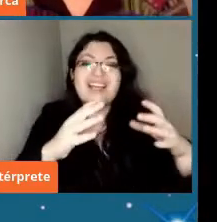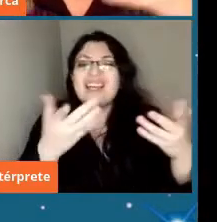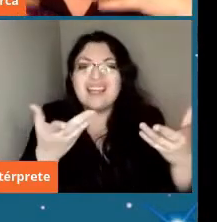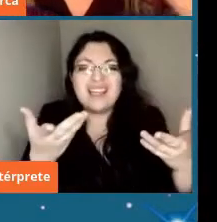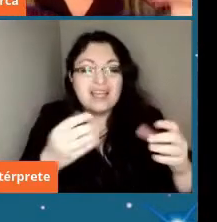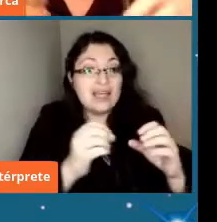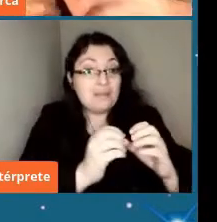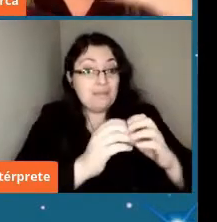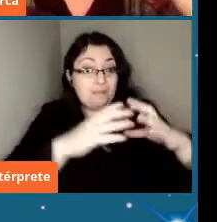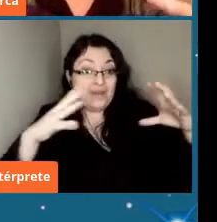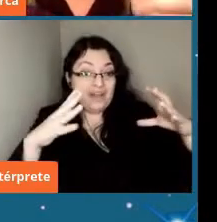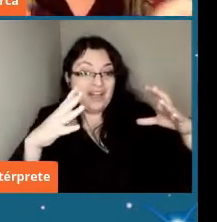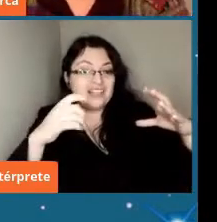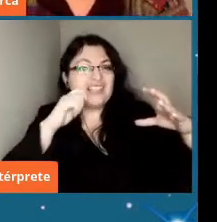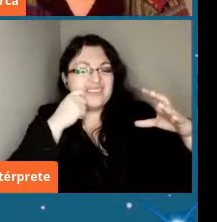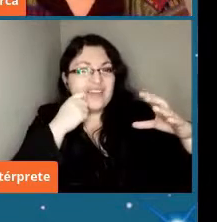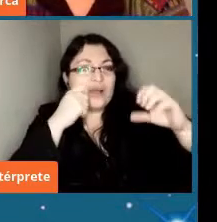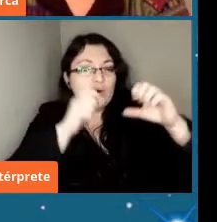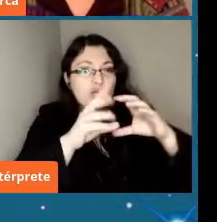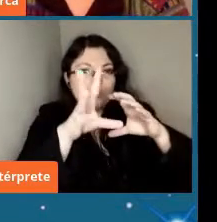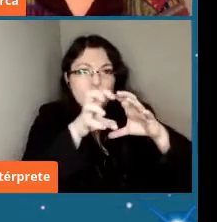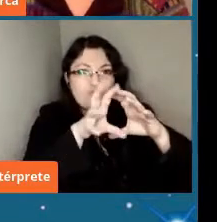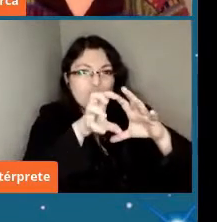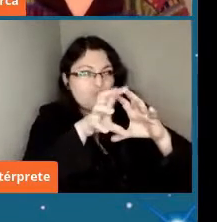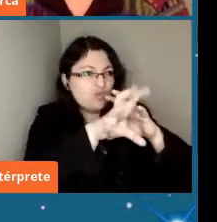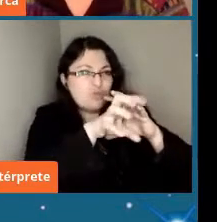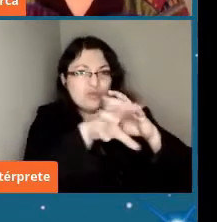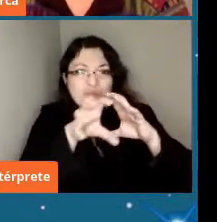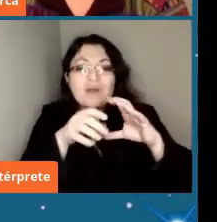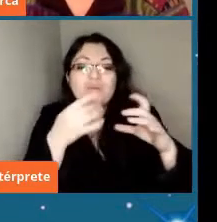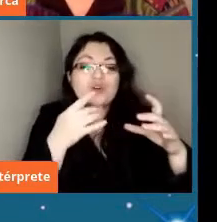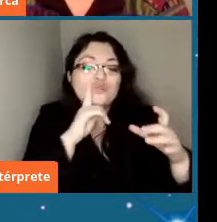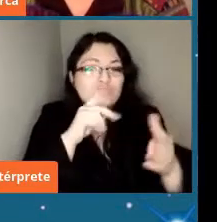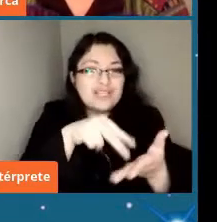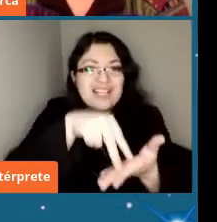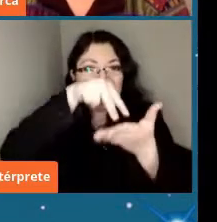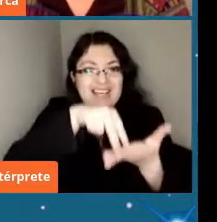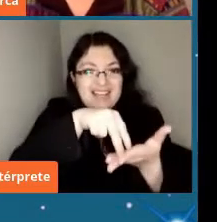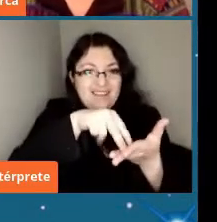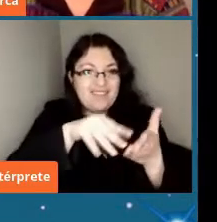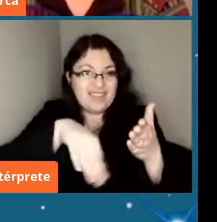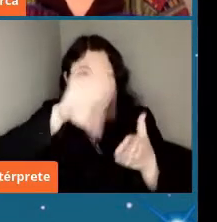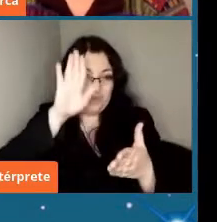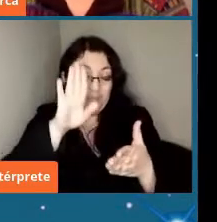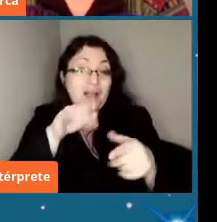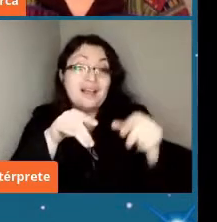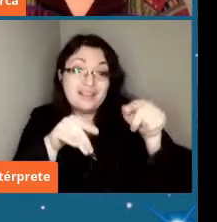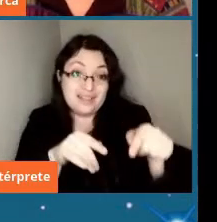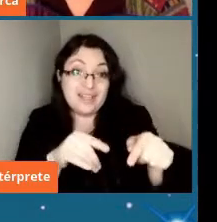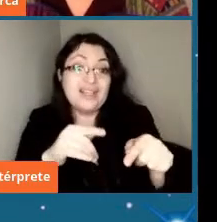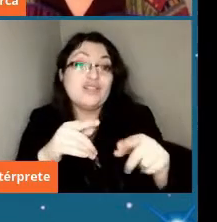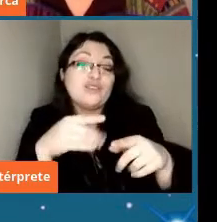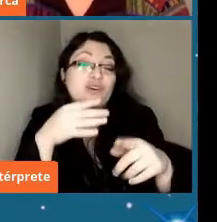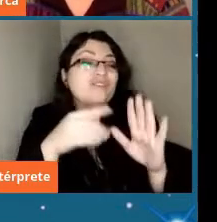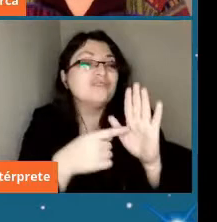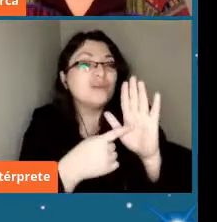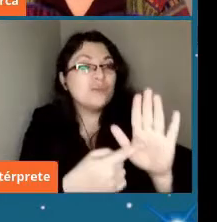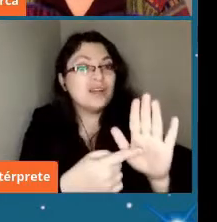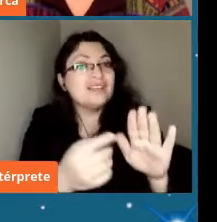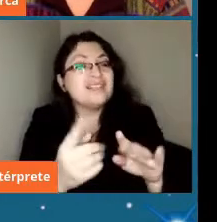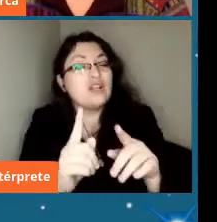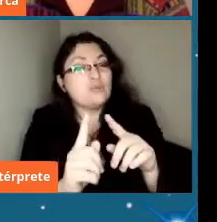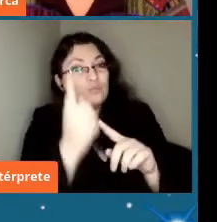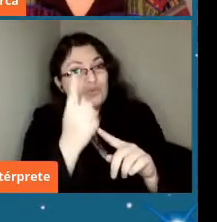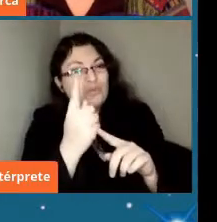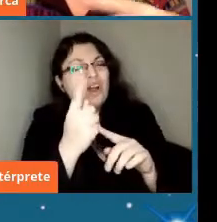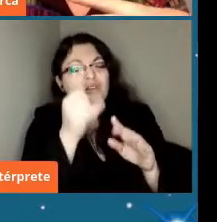va a poder acretar más masa debido a su mayor gravedad entonces se ve esto en las fases tempranas luego en